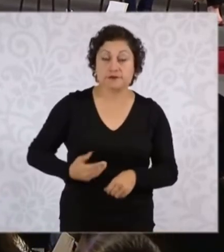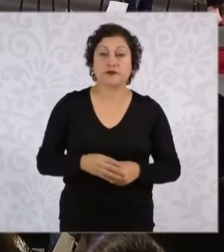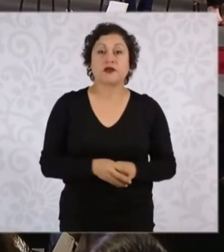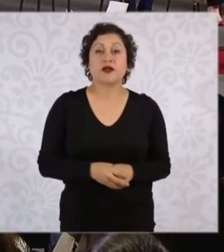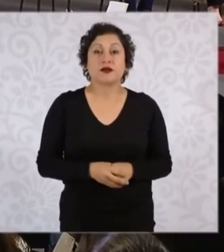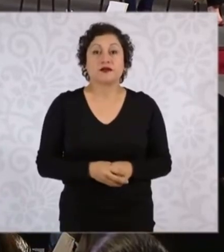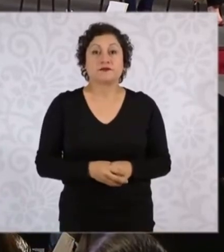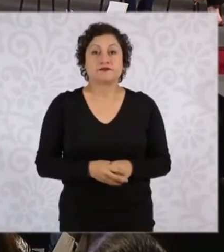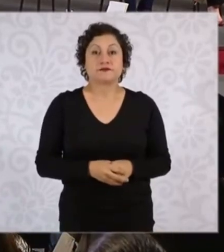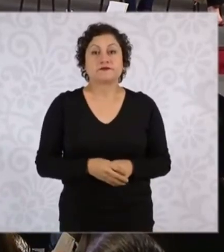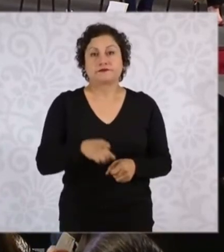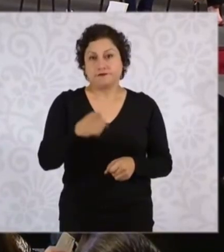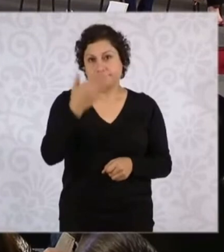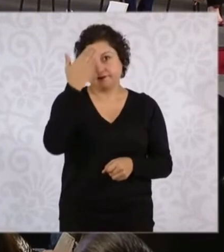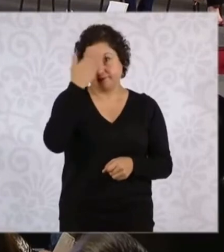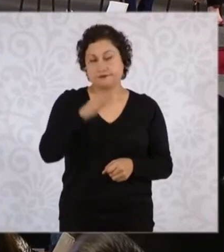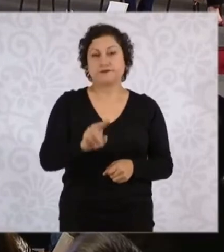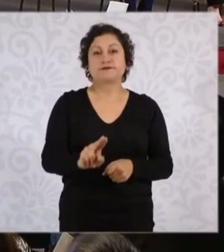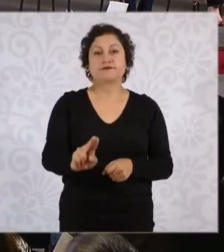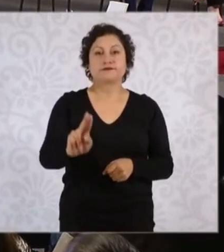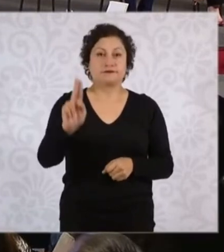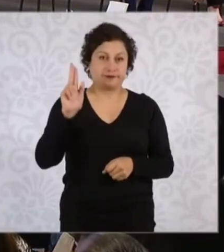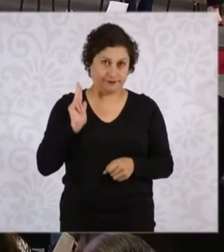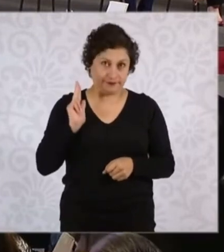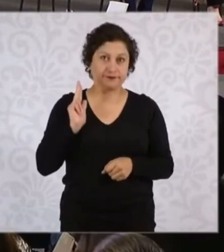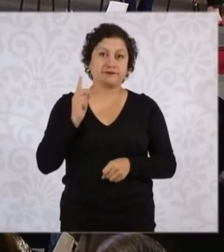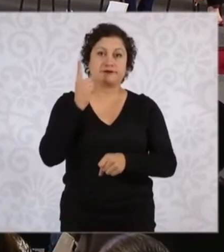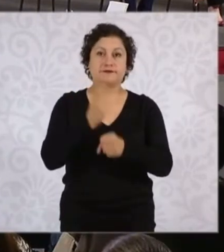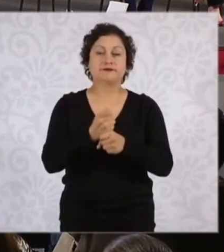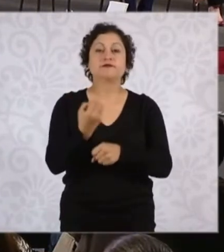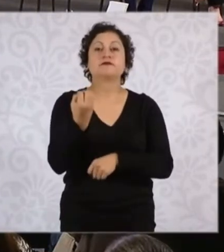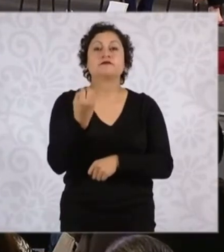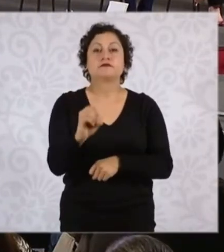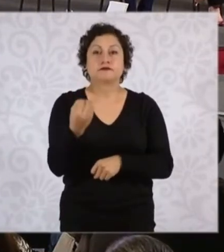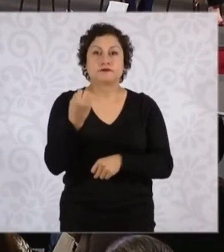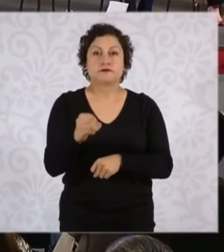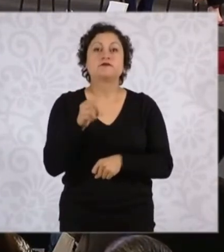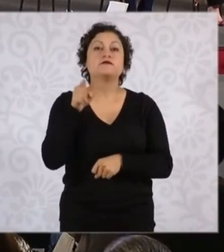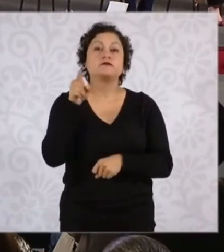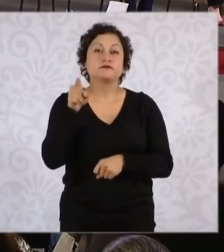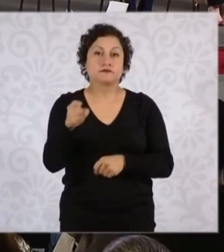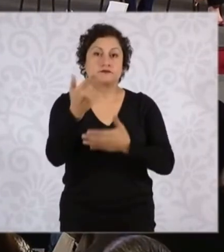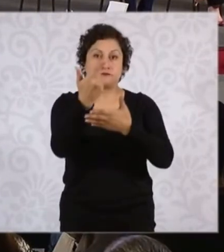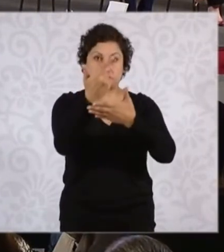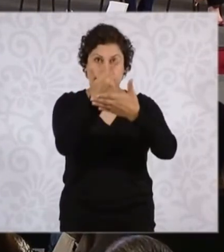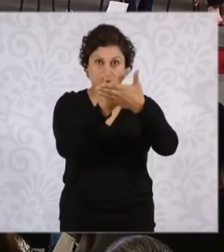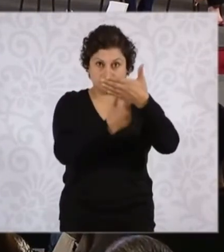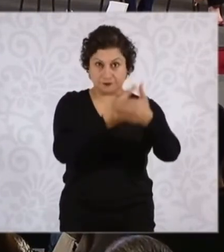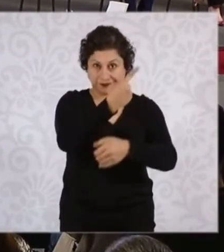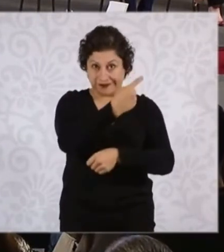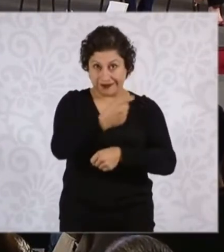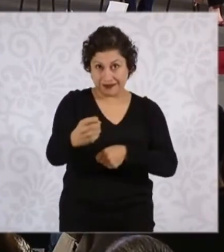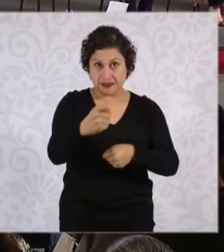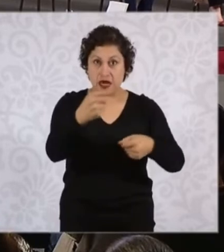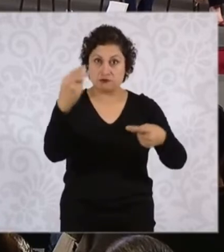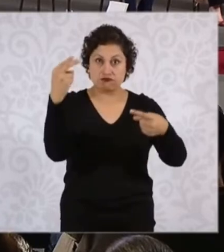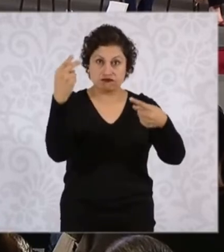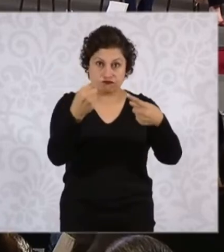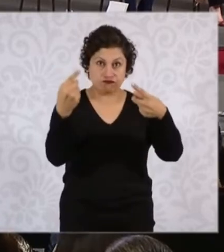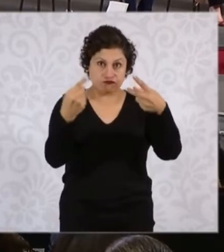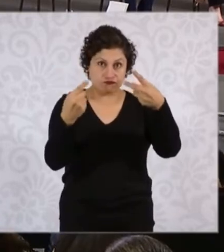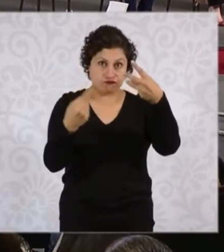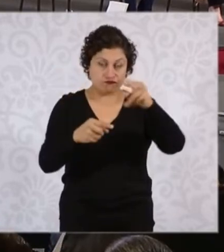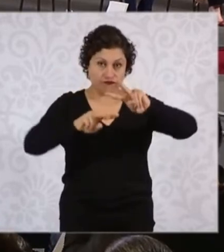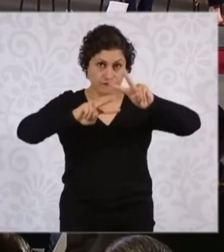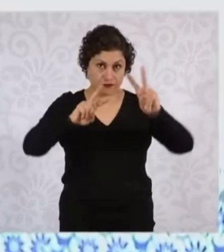vimos el martes pasado, el primero de octubre, dentro de los 100 puntos que leyó la presidenta,